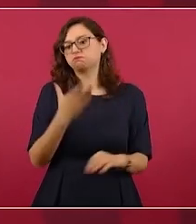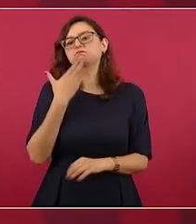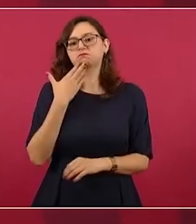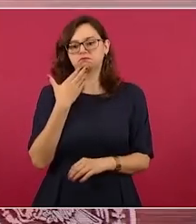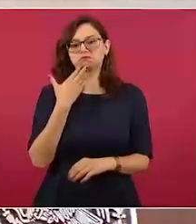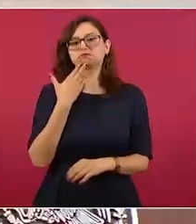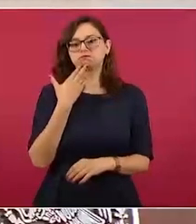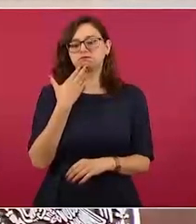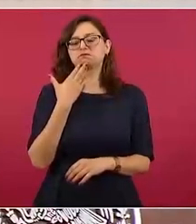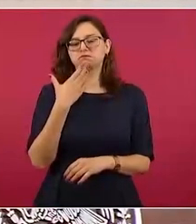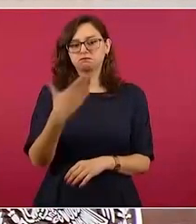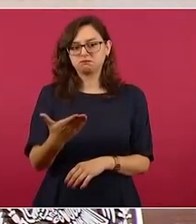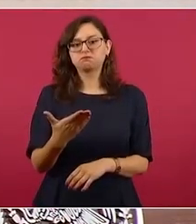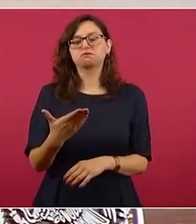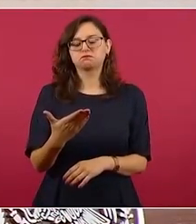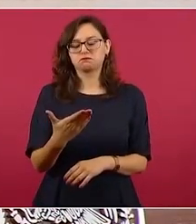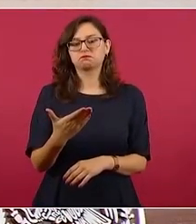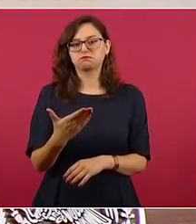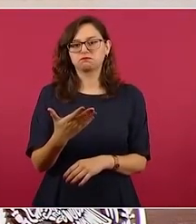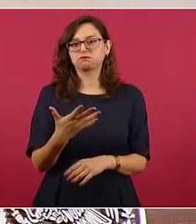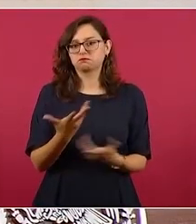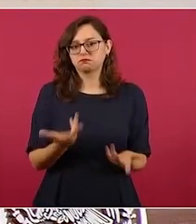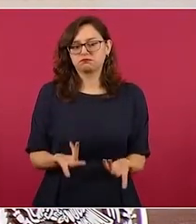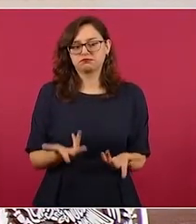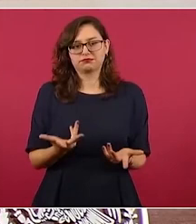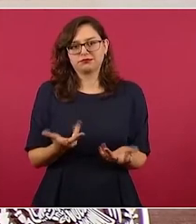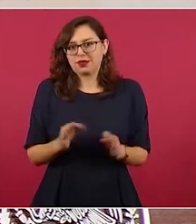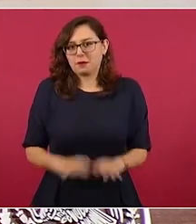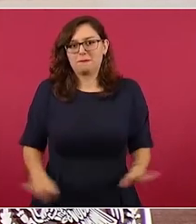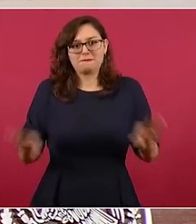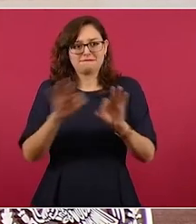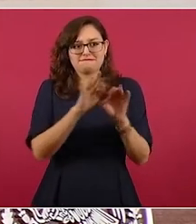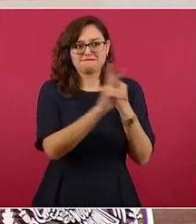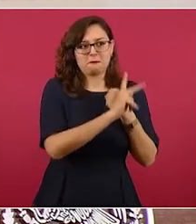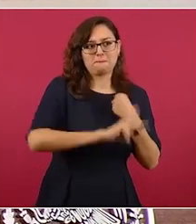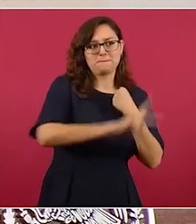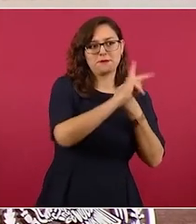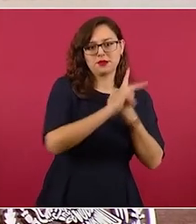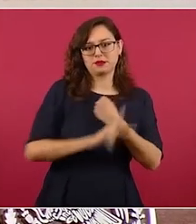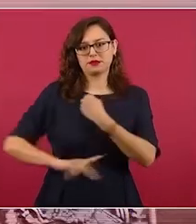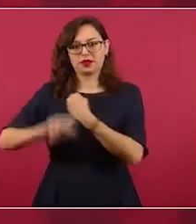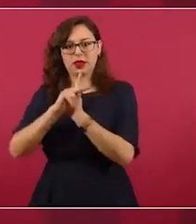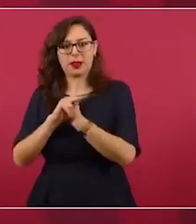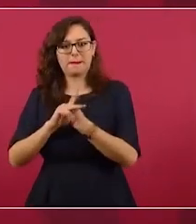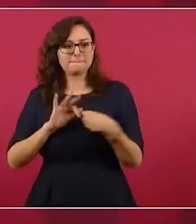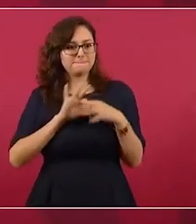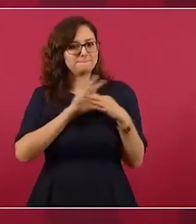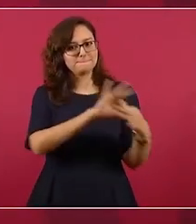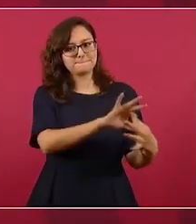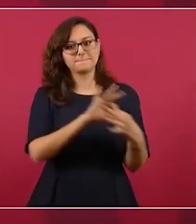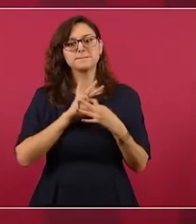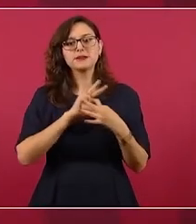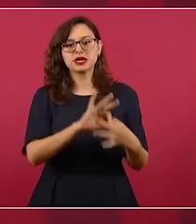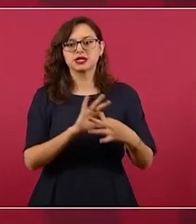los pueblos tenemos que unirnos tenemos que